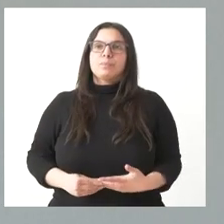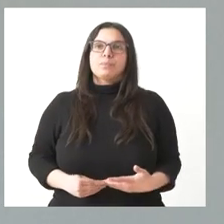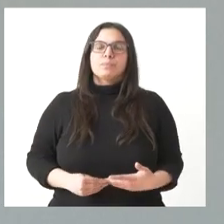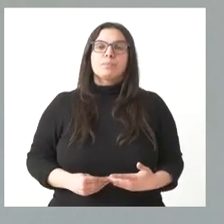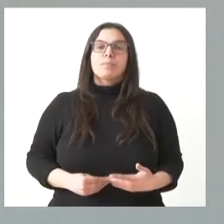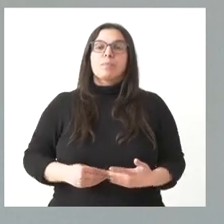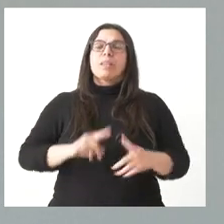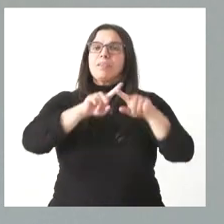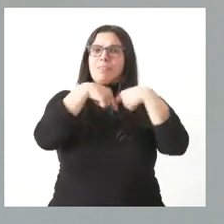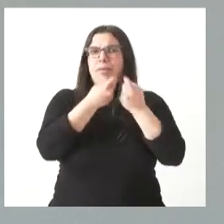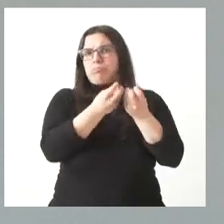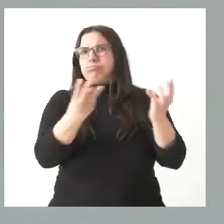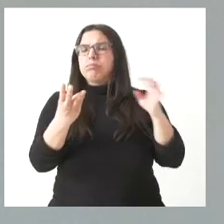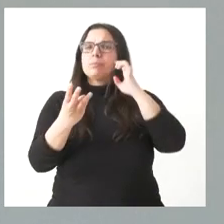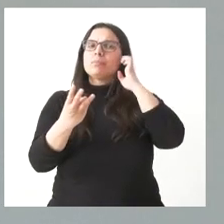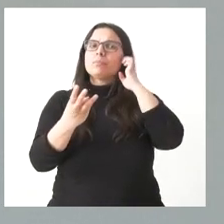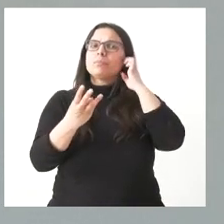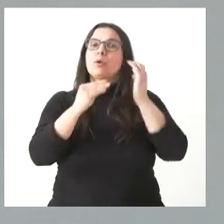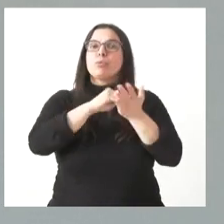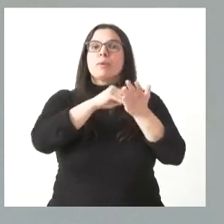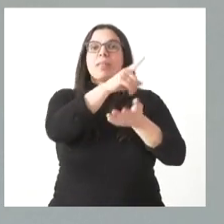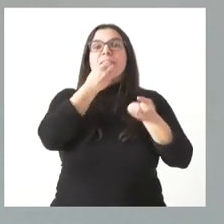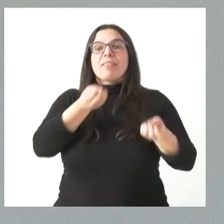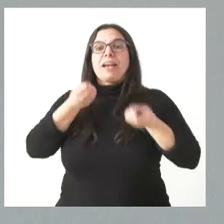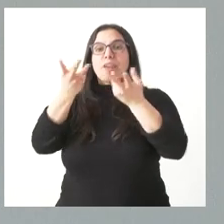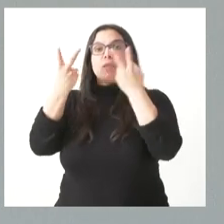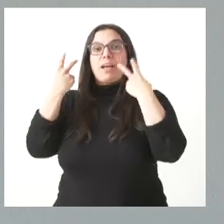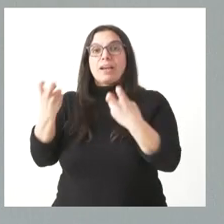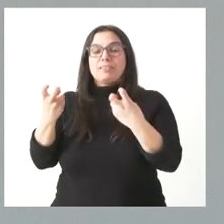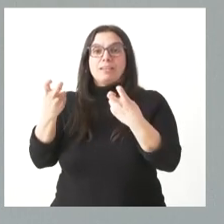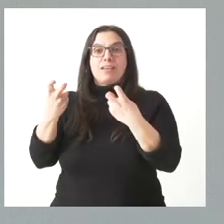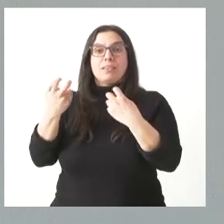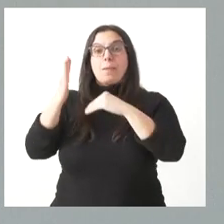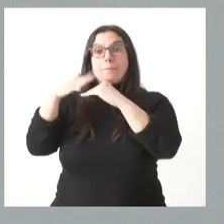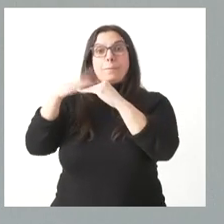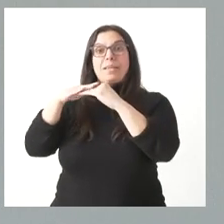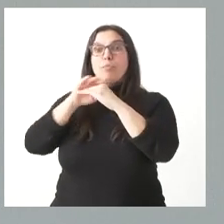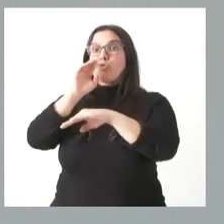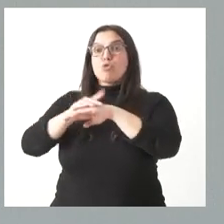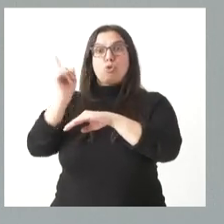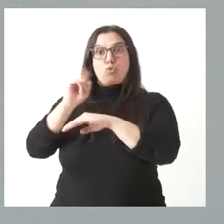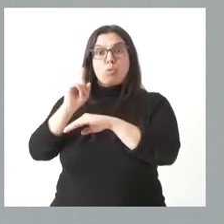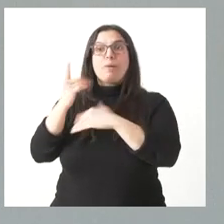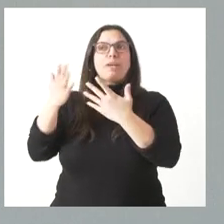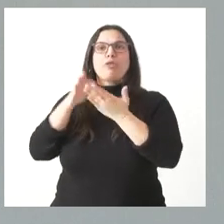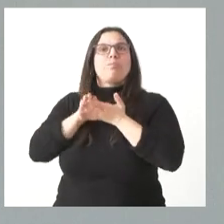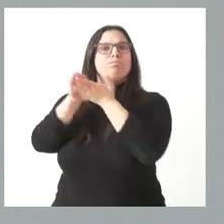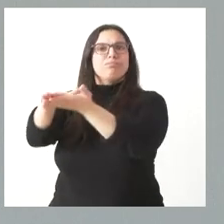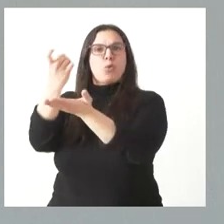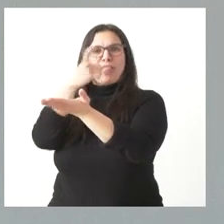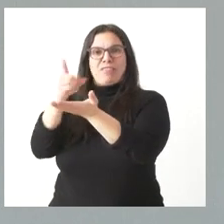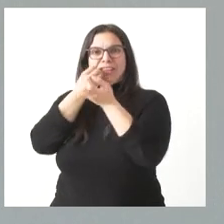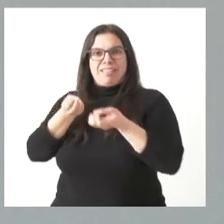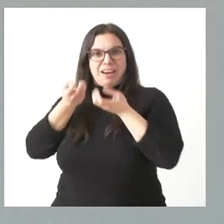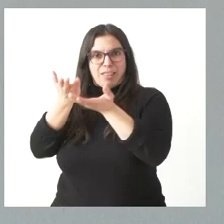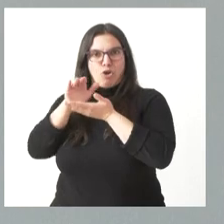muchas familias que no presentan la declaración de la renta porque no llegan al nivel mínimo necesario para presentar la declaración de